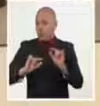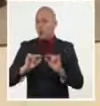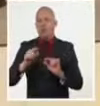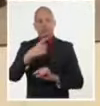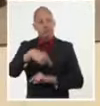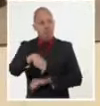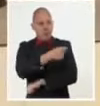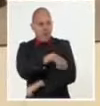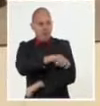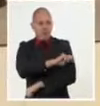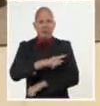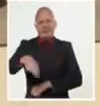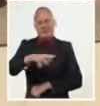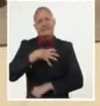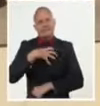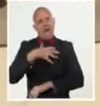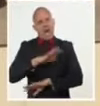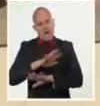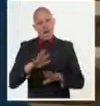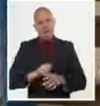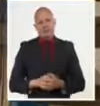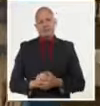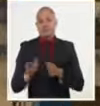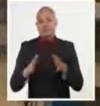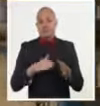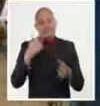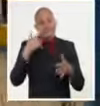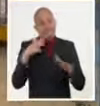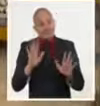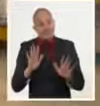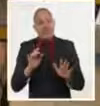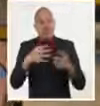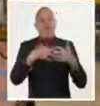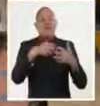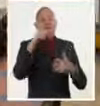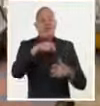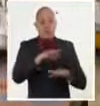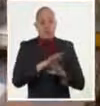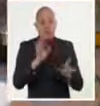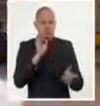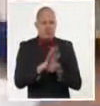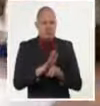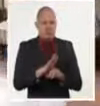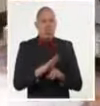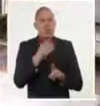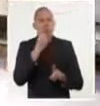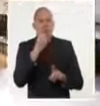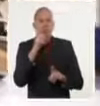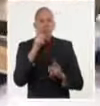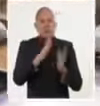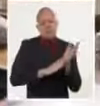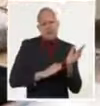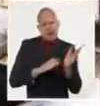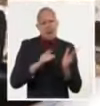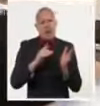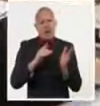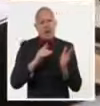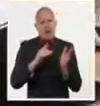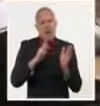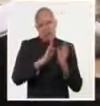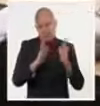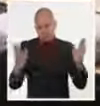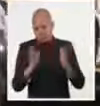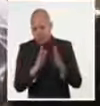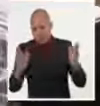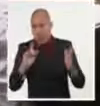café. Cuando las condiciones se lo permiten, UACAFÉ entrega con algo más de una semana de antelación el café